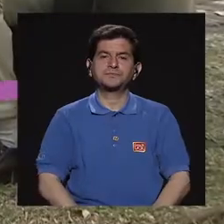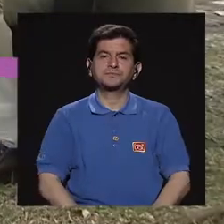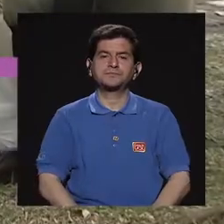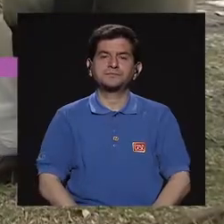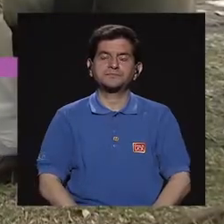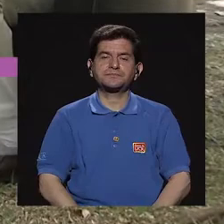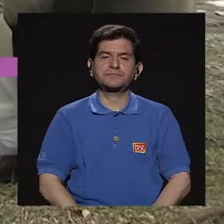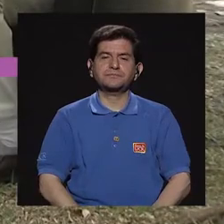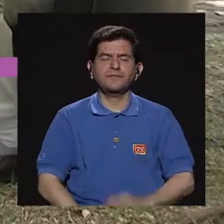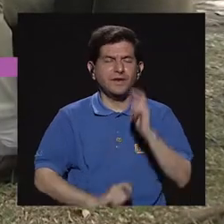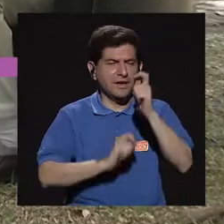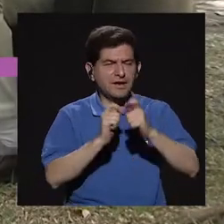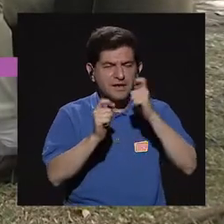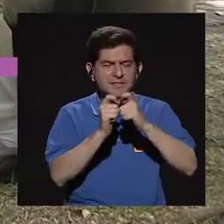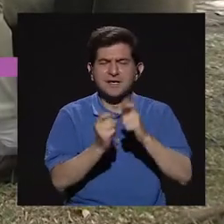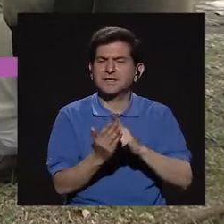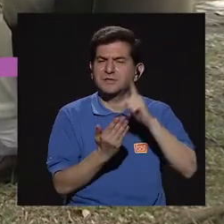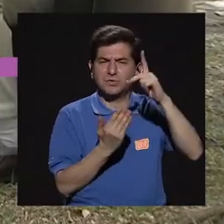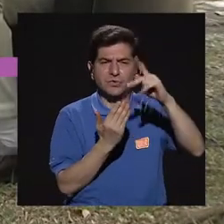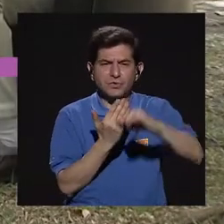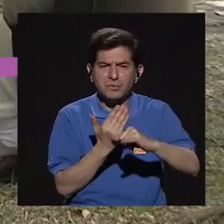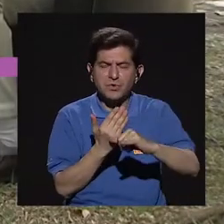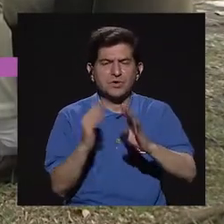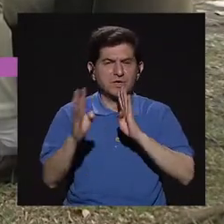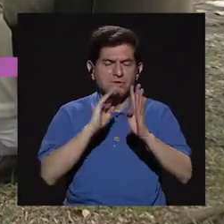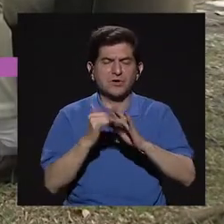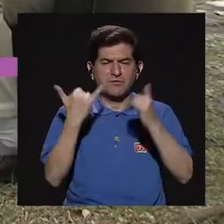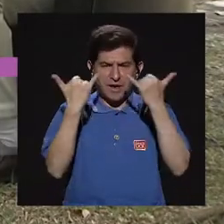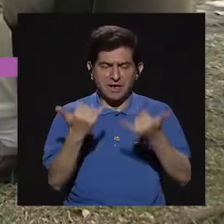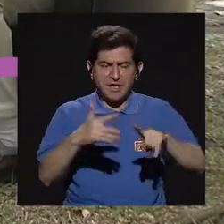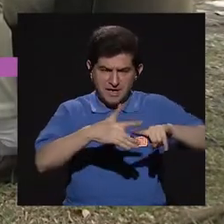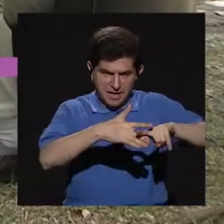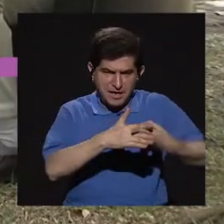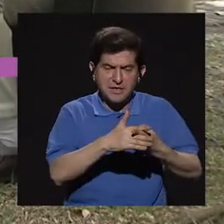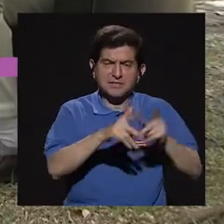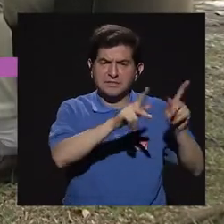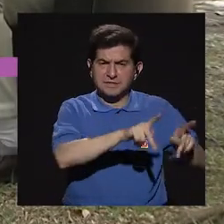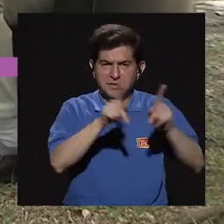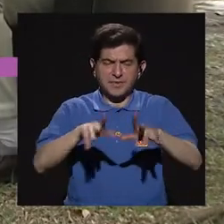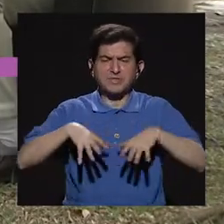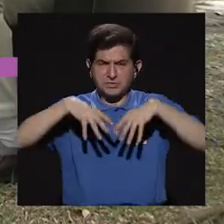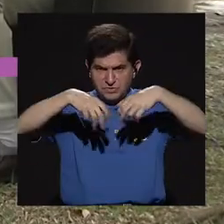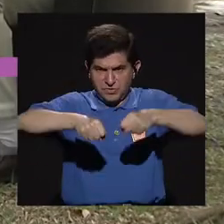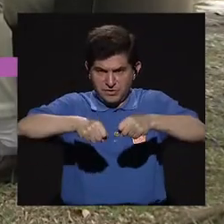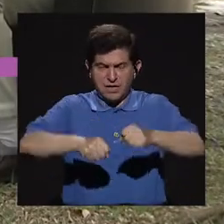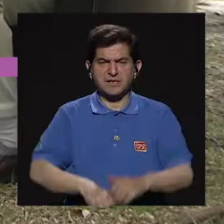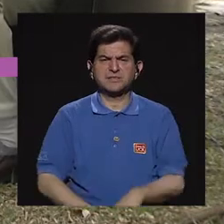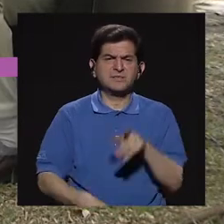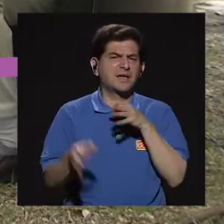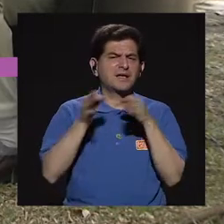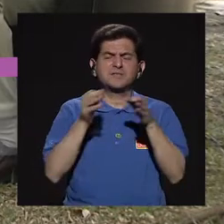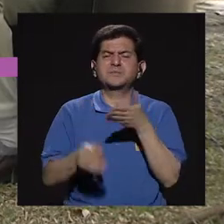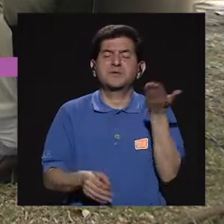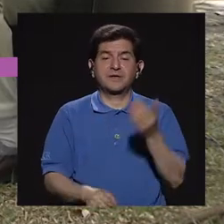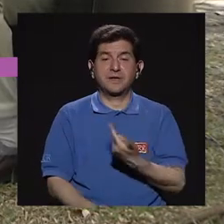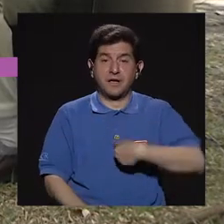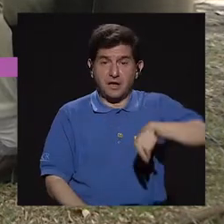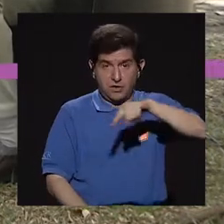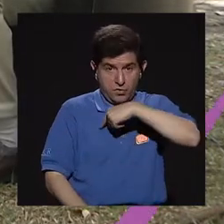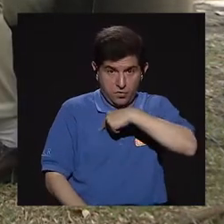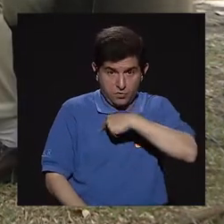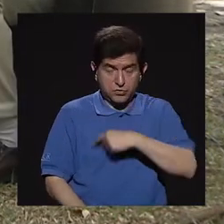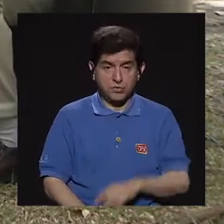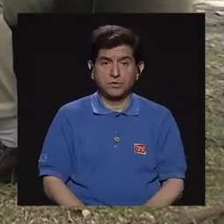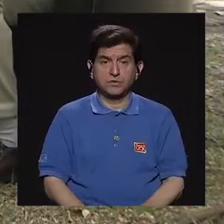Y hablando propiamente de los proyectos que han emprendido estas personas graduadas, ¿qué nos puedes contar? Que nosotros